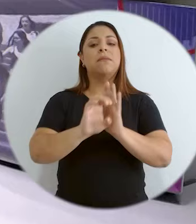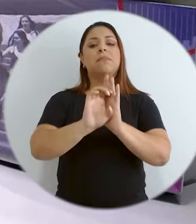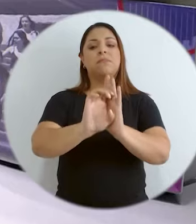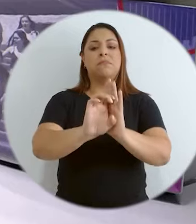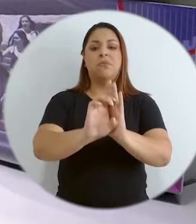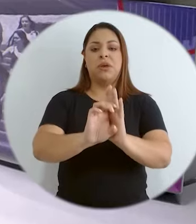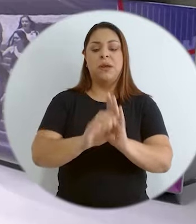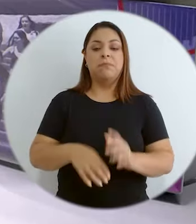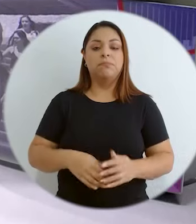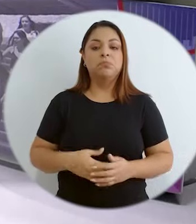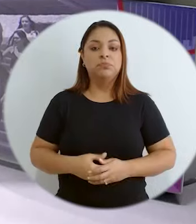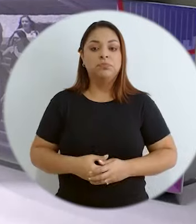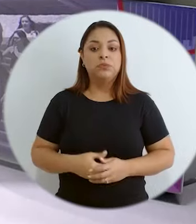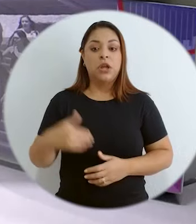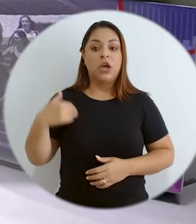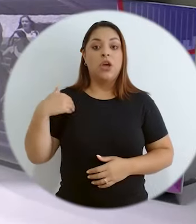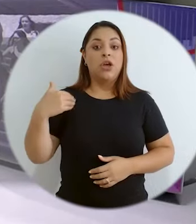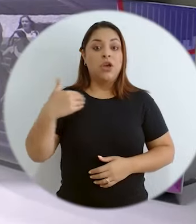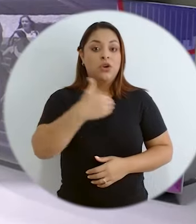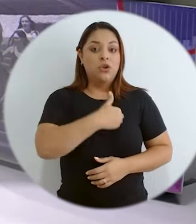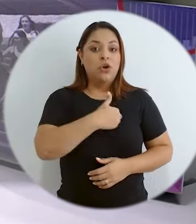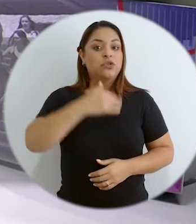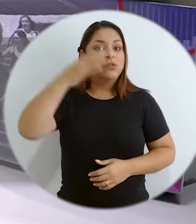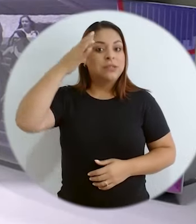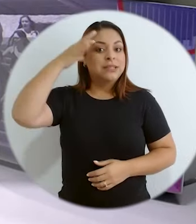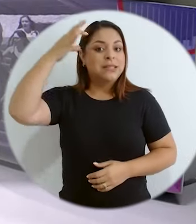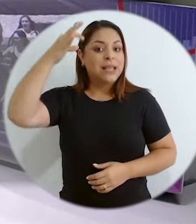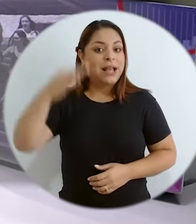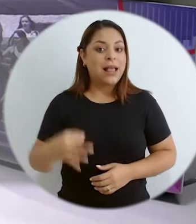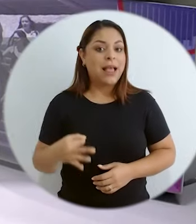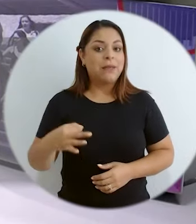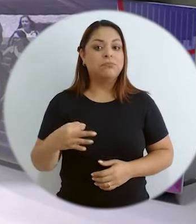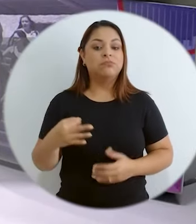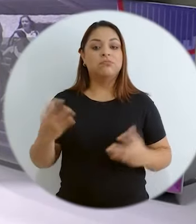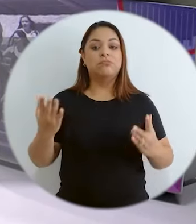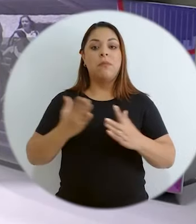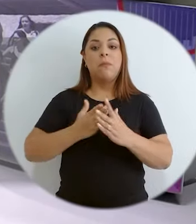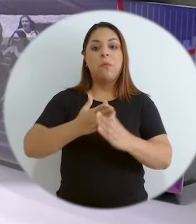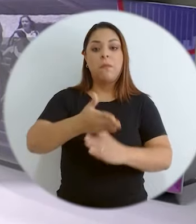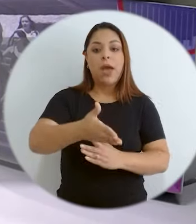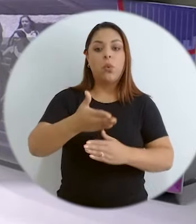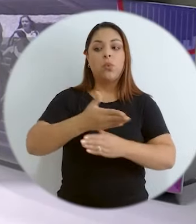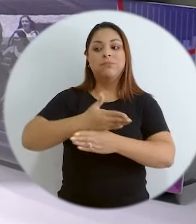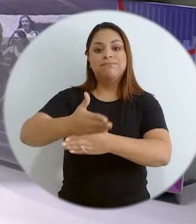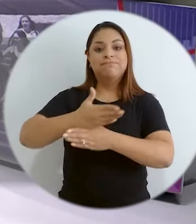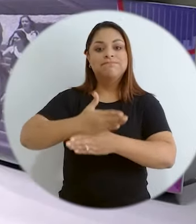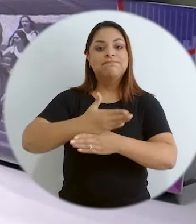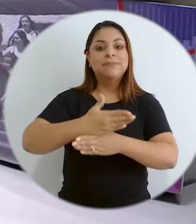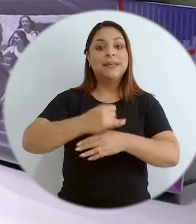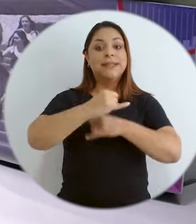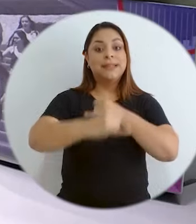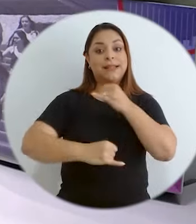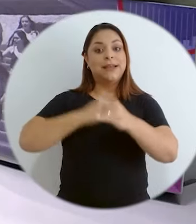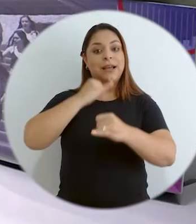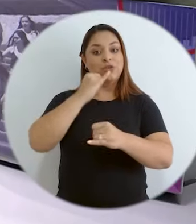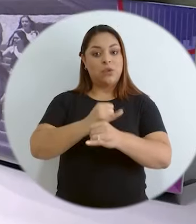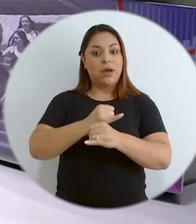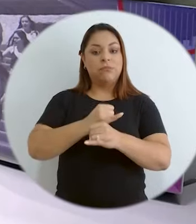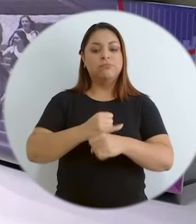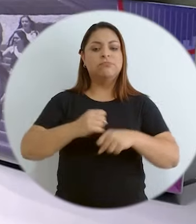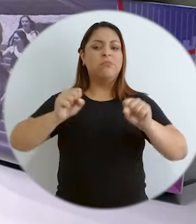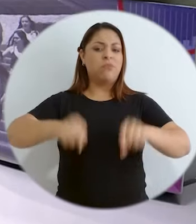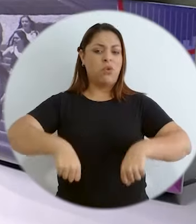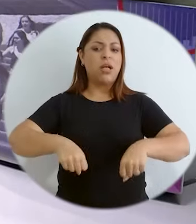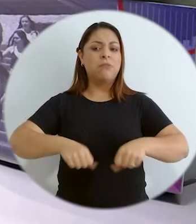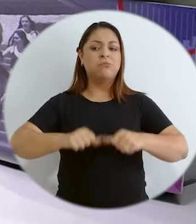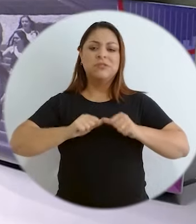Nos interesa, por ejemplo, nosotros creemos que a través de la cooperación